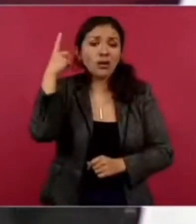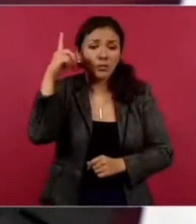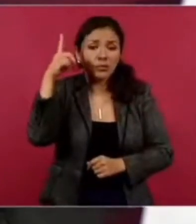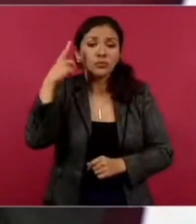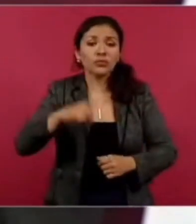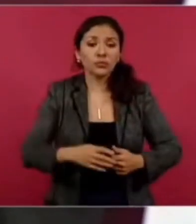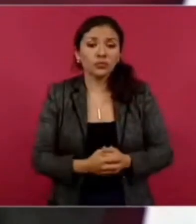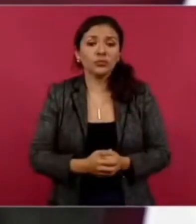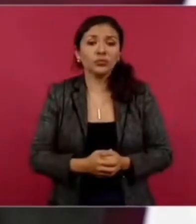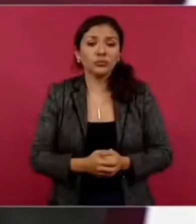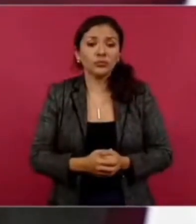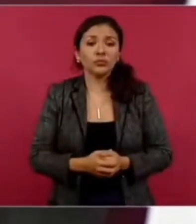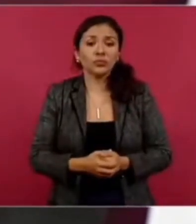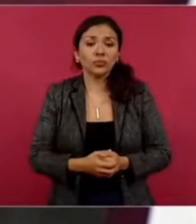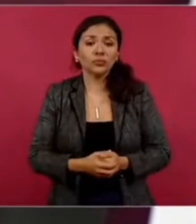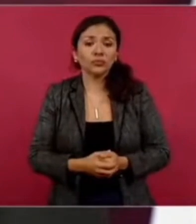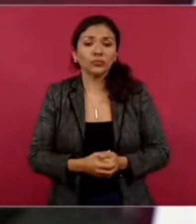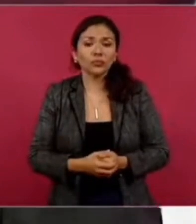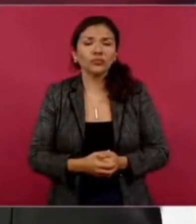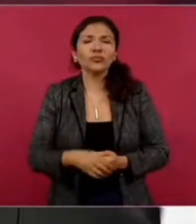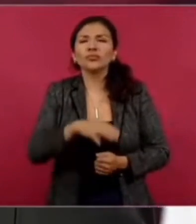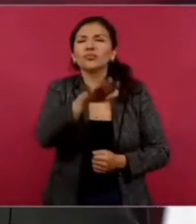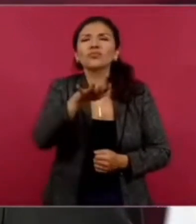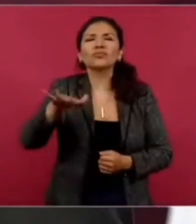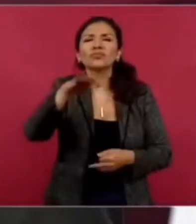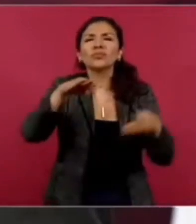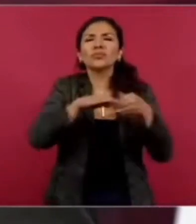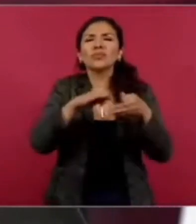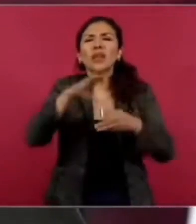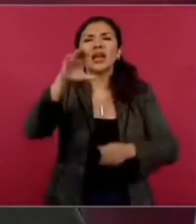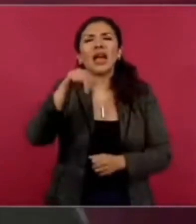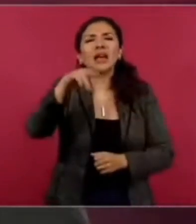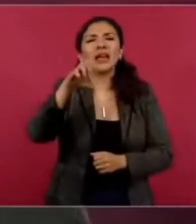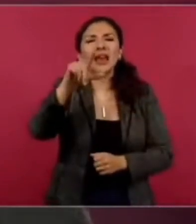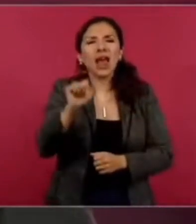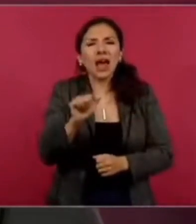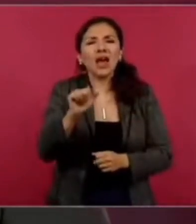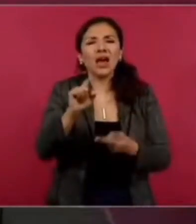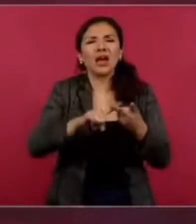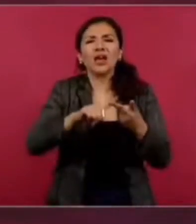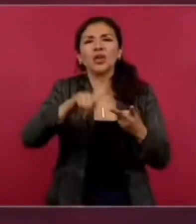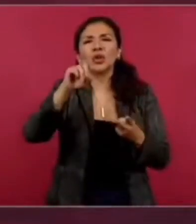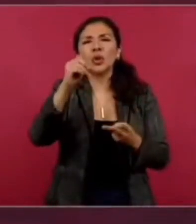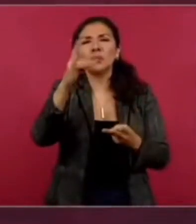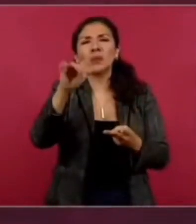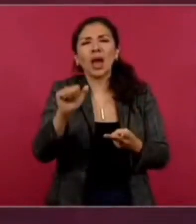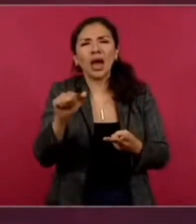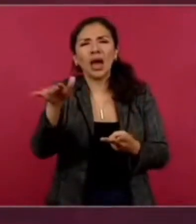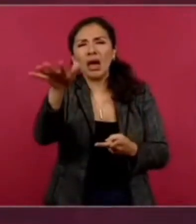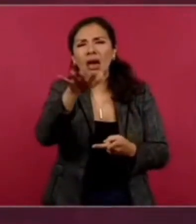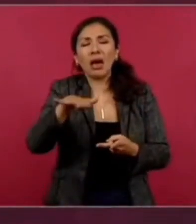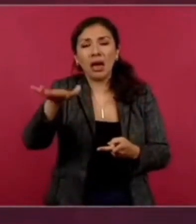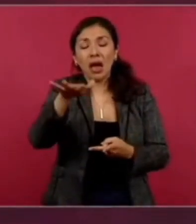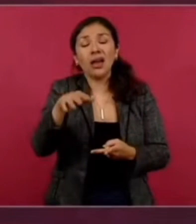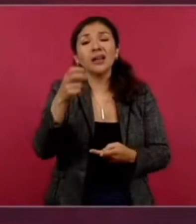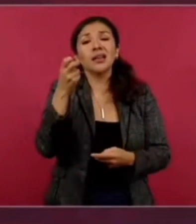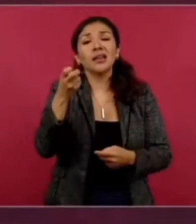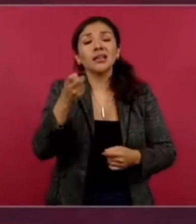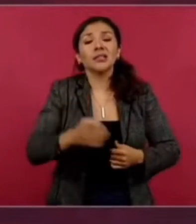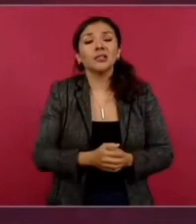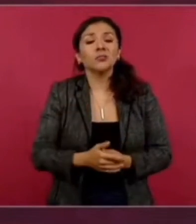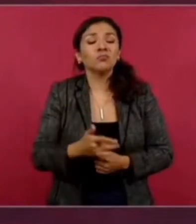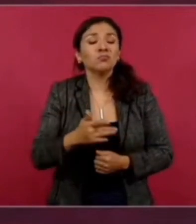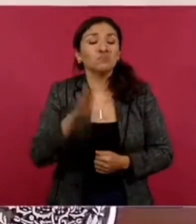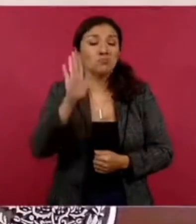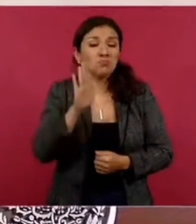por Topia, por Canela, en esa zona, todo indica que fue